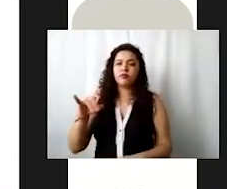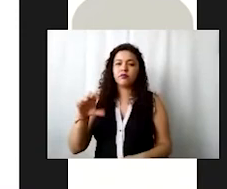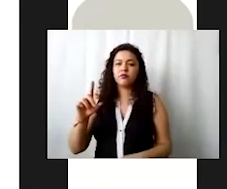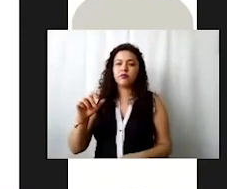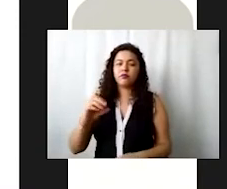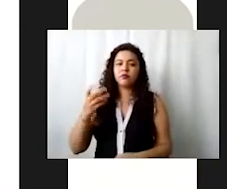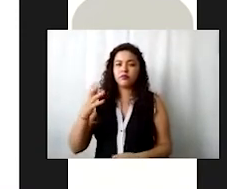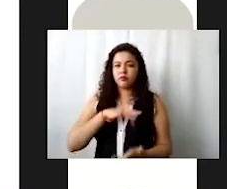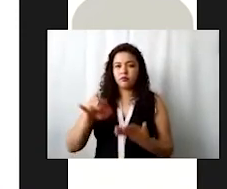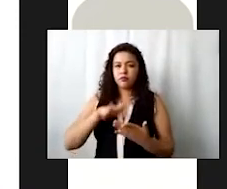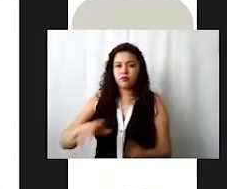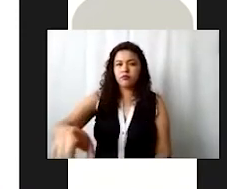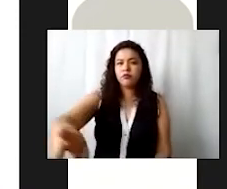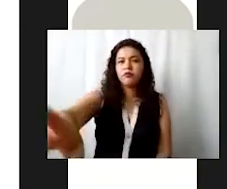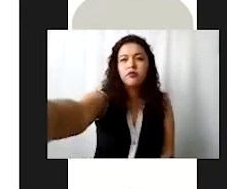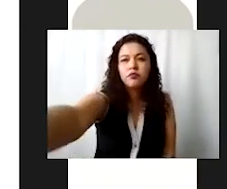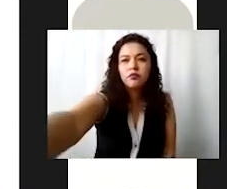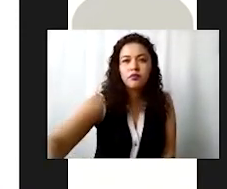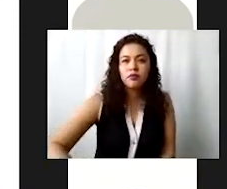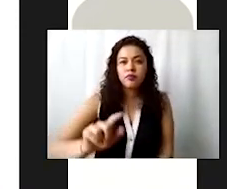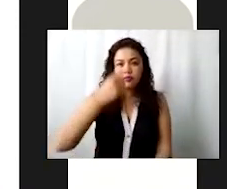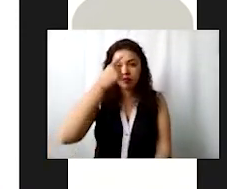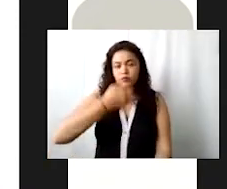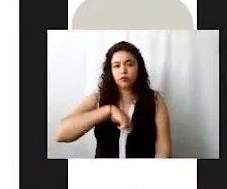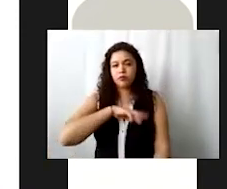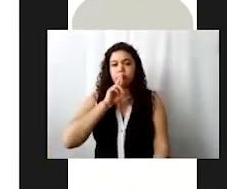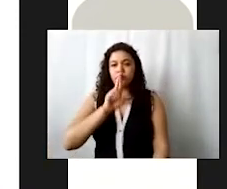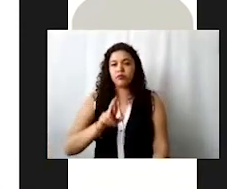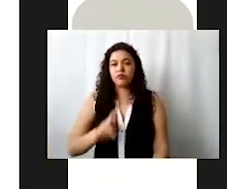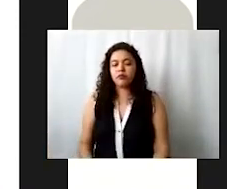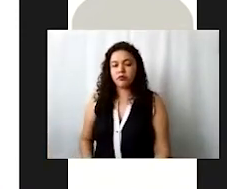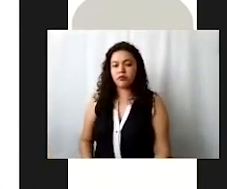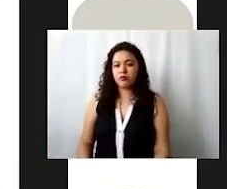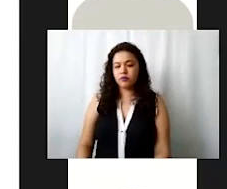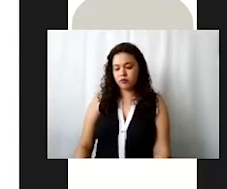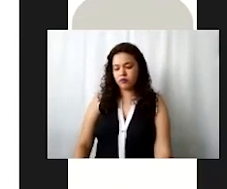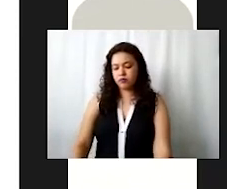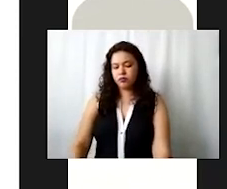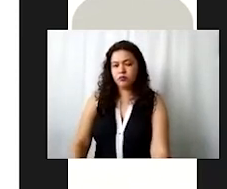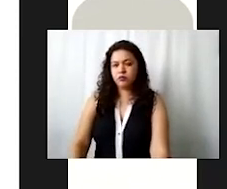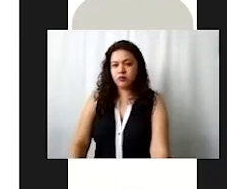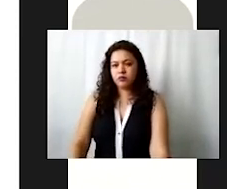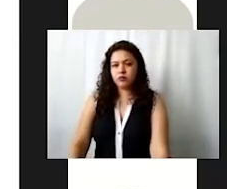ir leyendo para que vayamos dando respuesta claro que sí Vicky vamos a las dividir en la parte